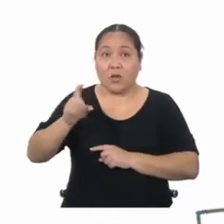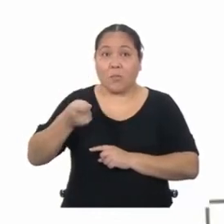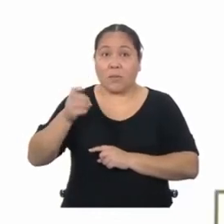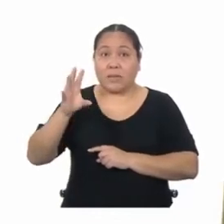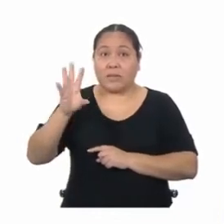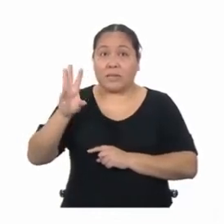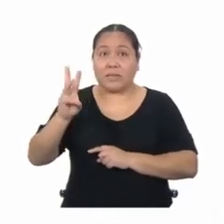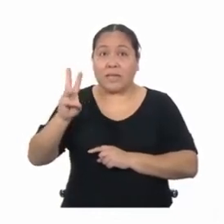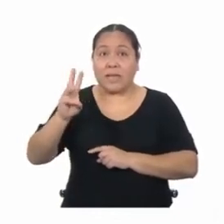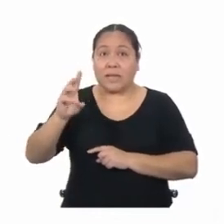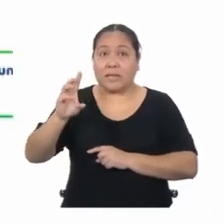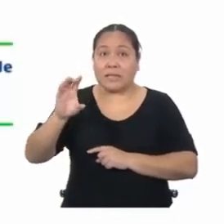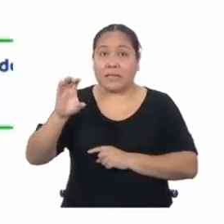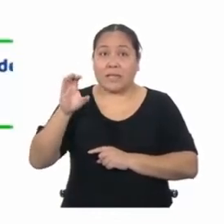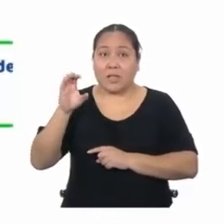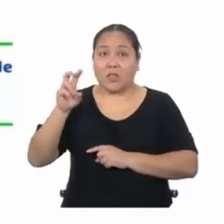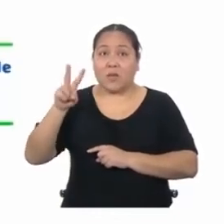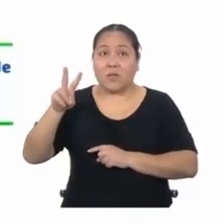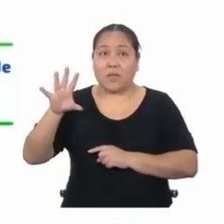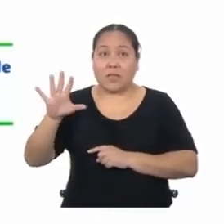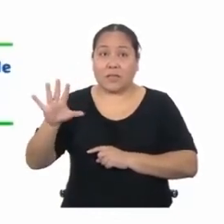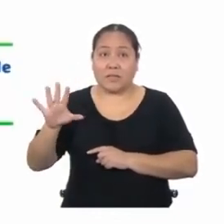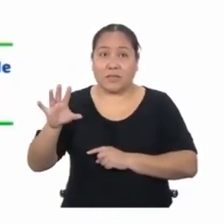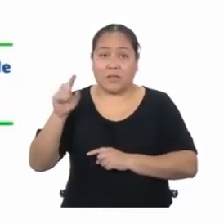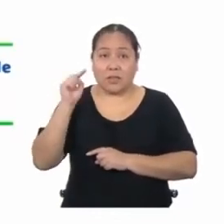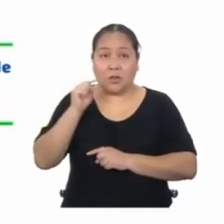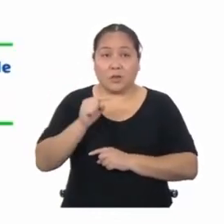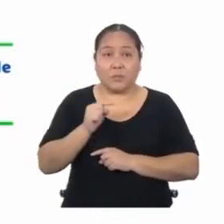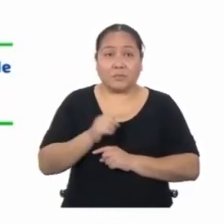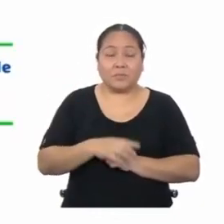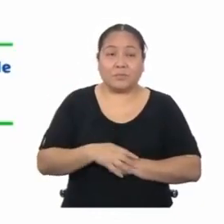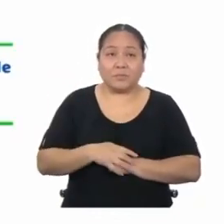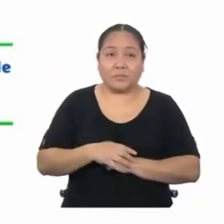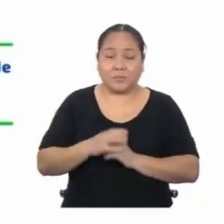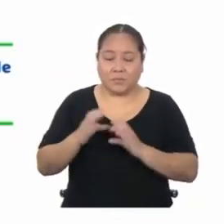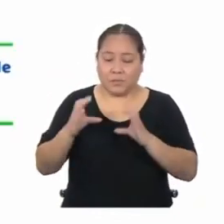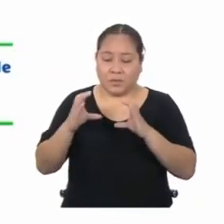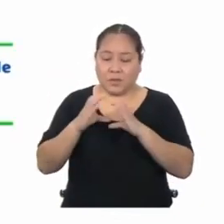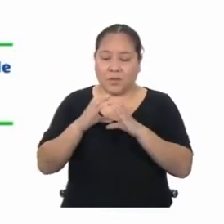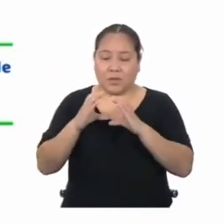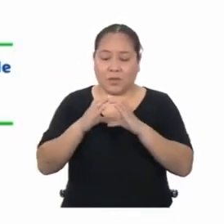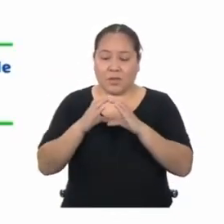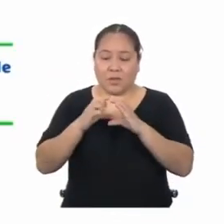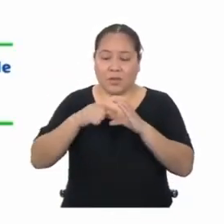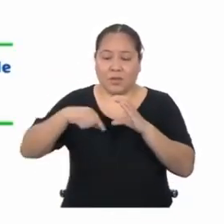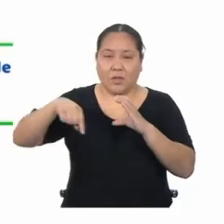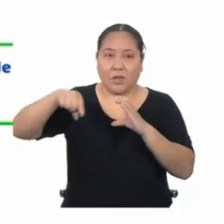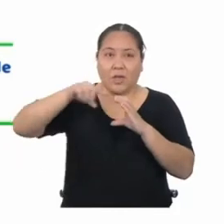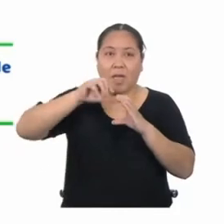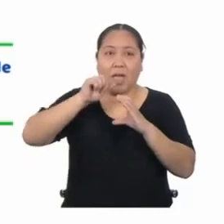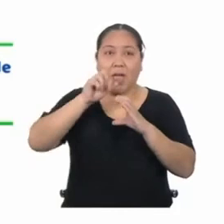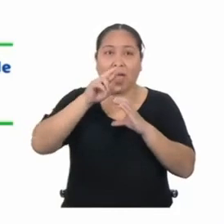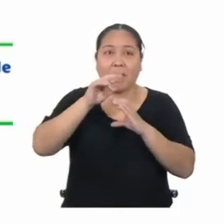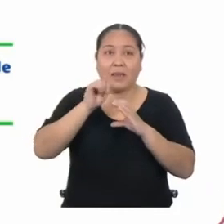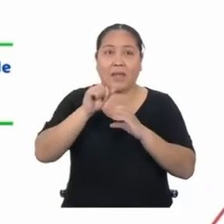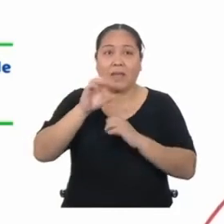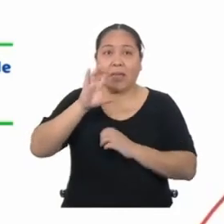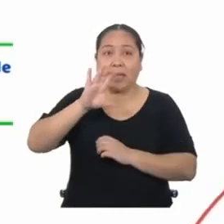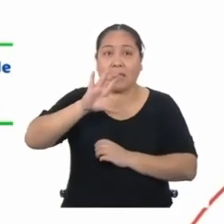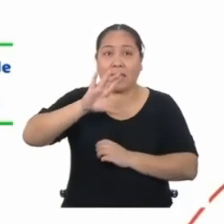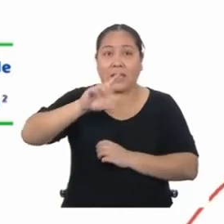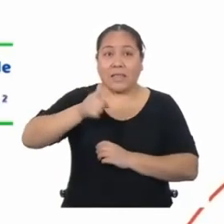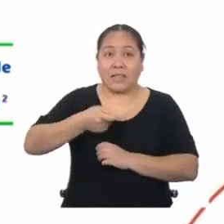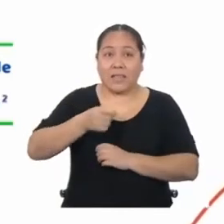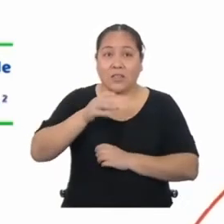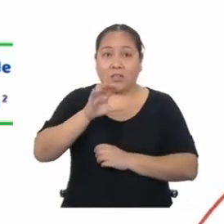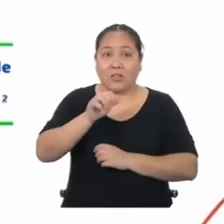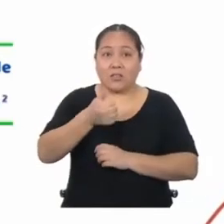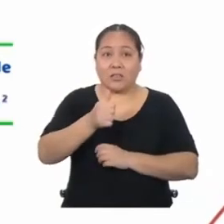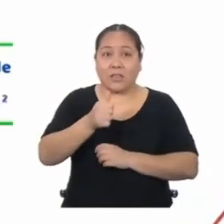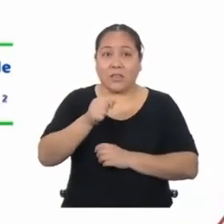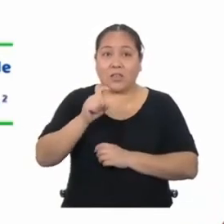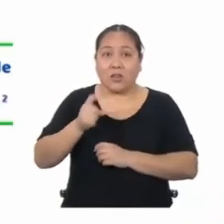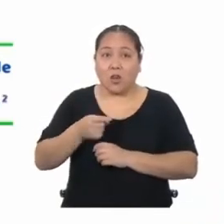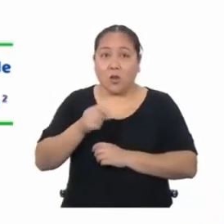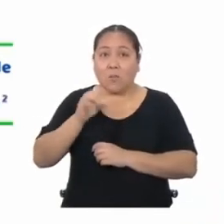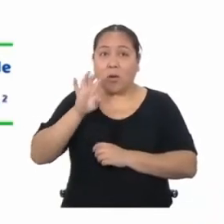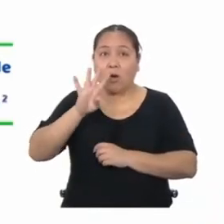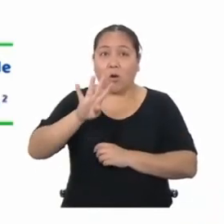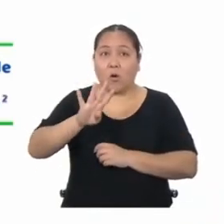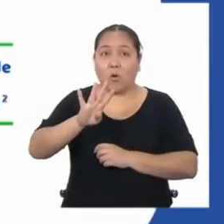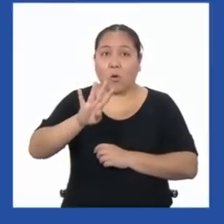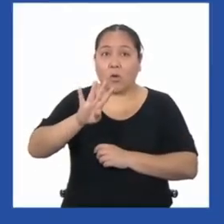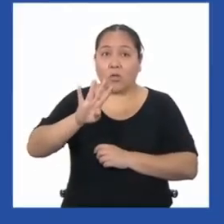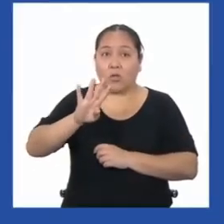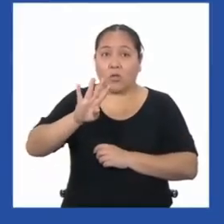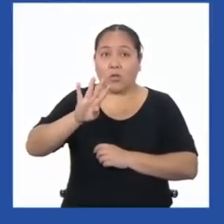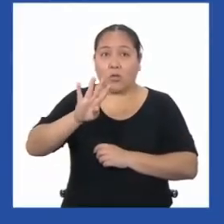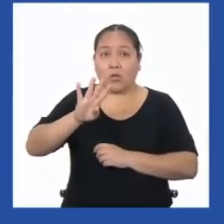lo tanto, el área de una moneda de un sol es de 510,45 milímetros cuadrados.